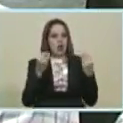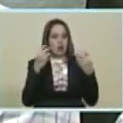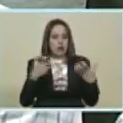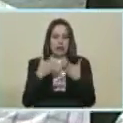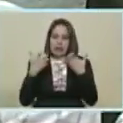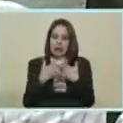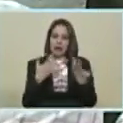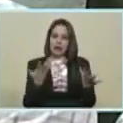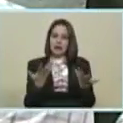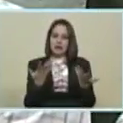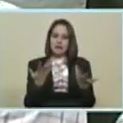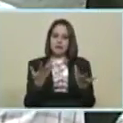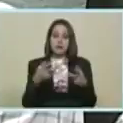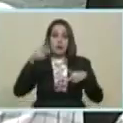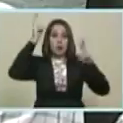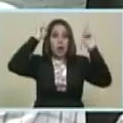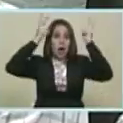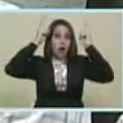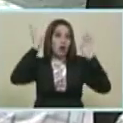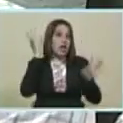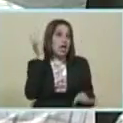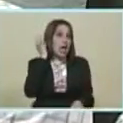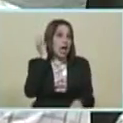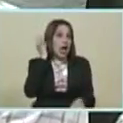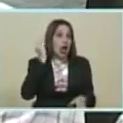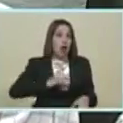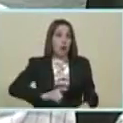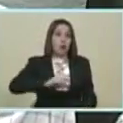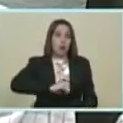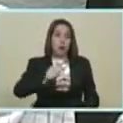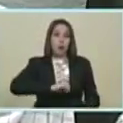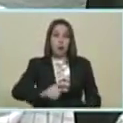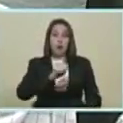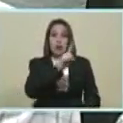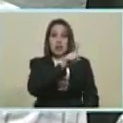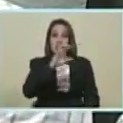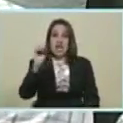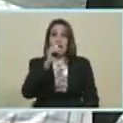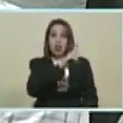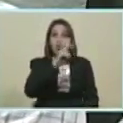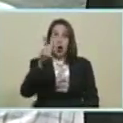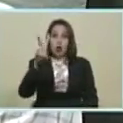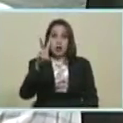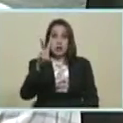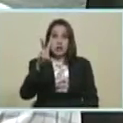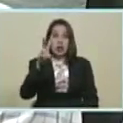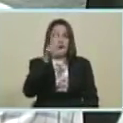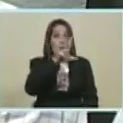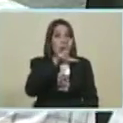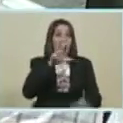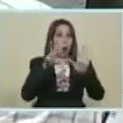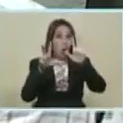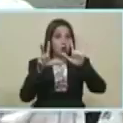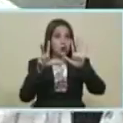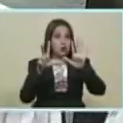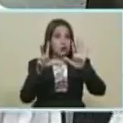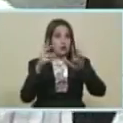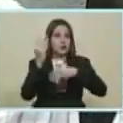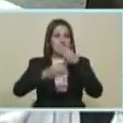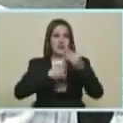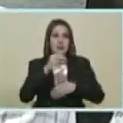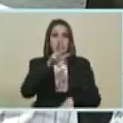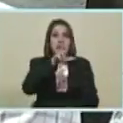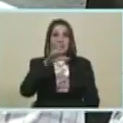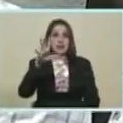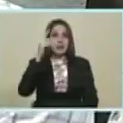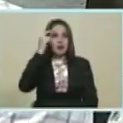guerra Una coneja Pare aproximadamente 10, 12 conejitos Al final se crean 8 ¿En cuánto tiempo? En